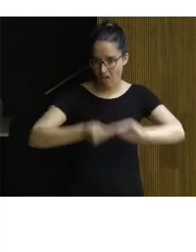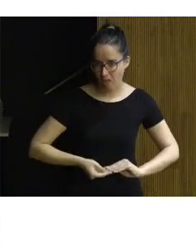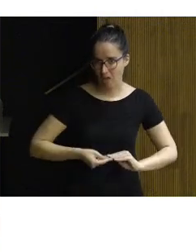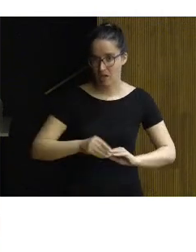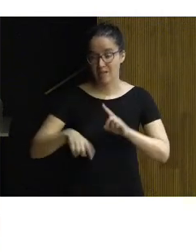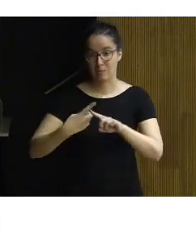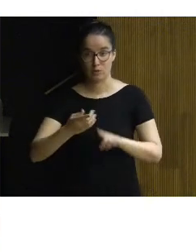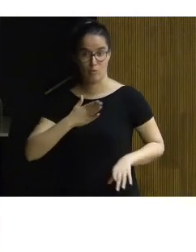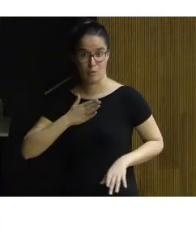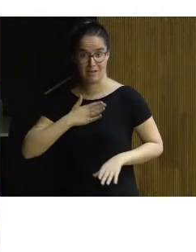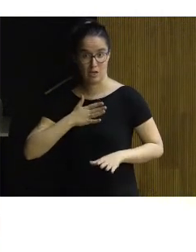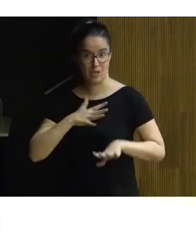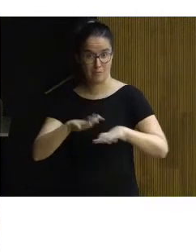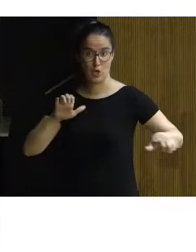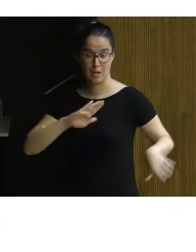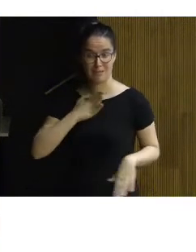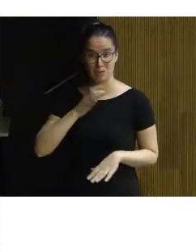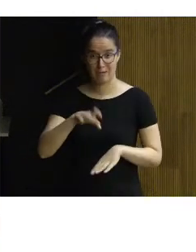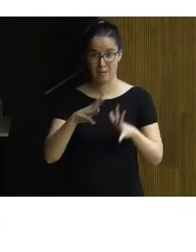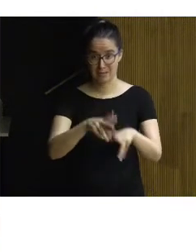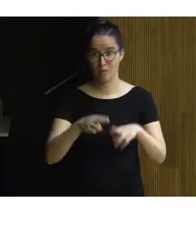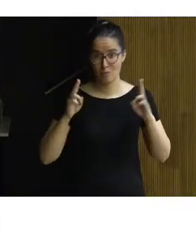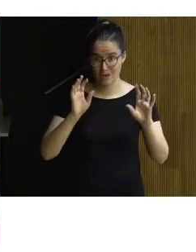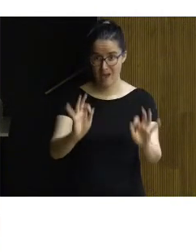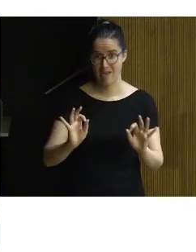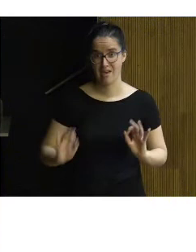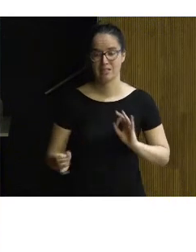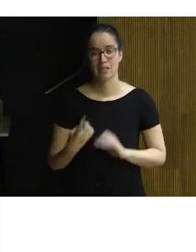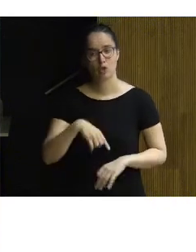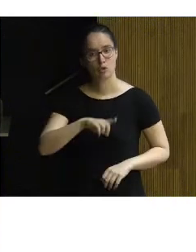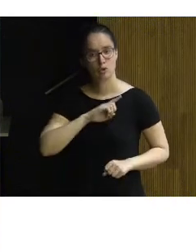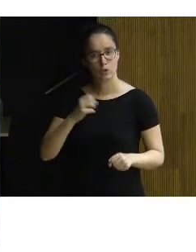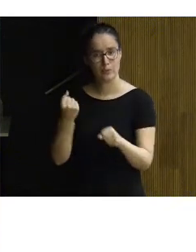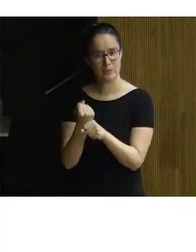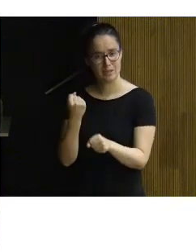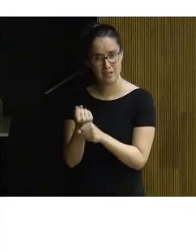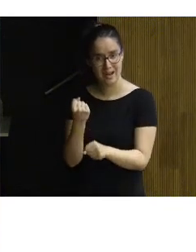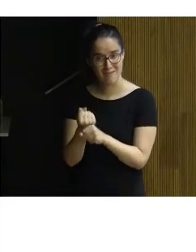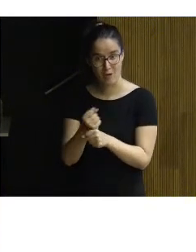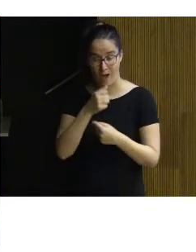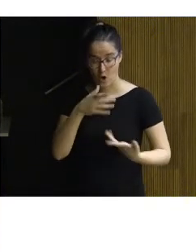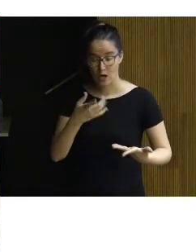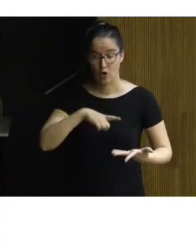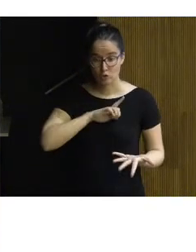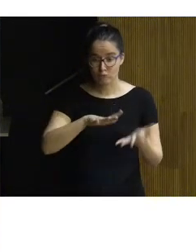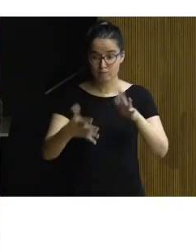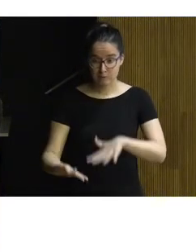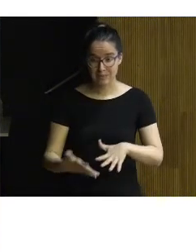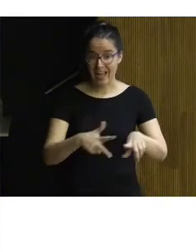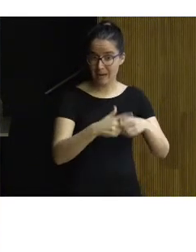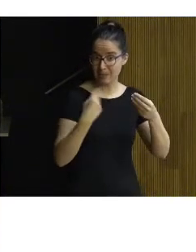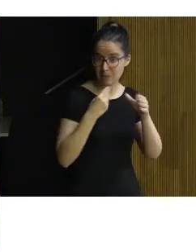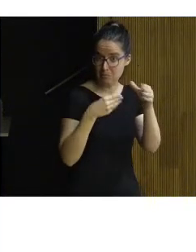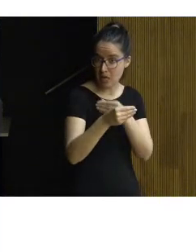propietario de gran parte del patrimonio. Pues, de todos nosotros es labor intentar aprovechar esta herramienta para la